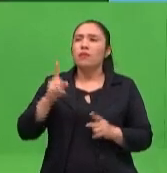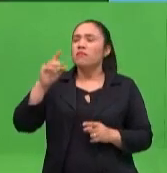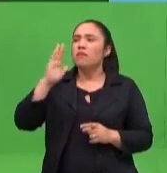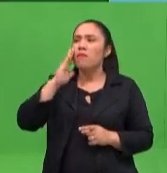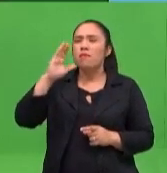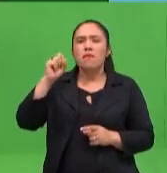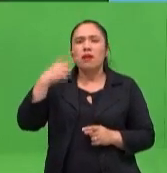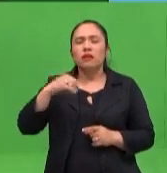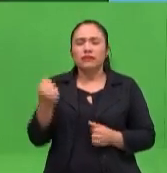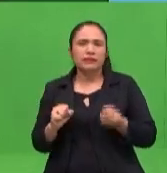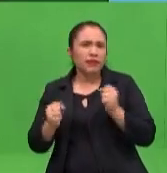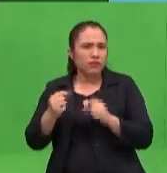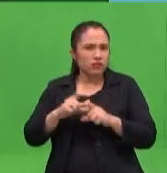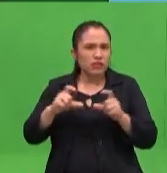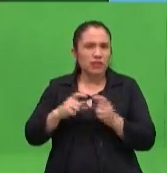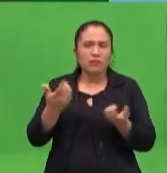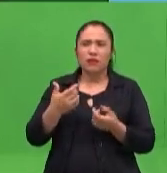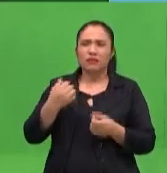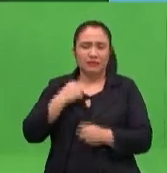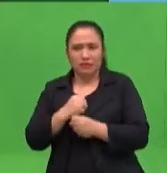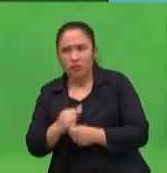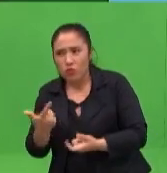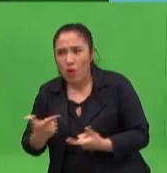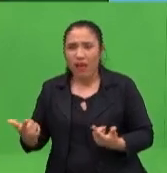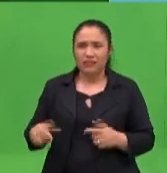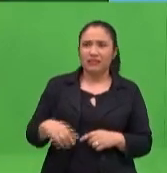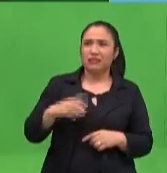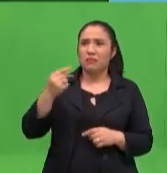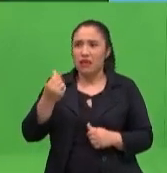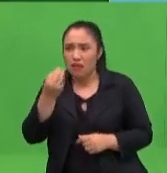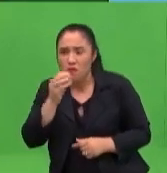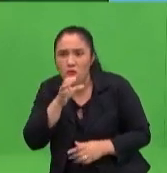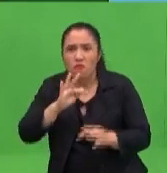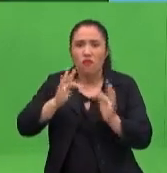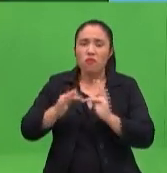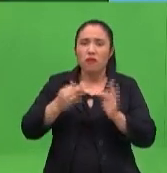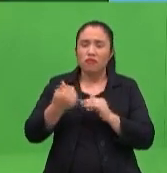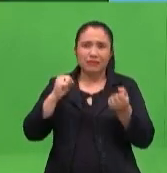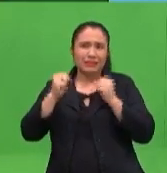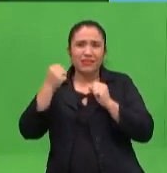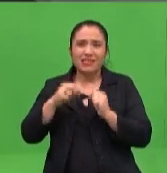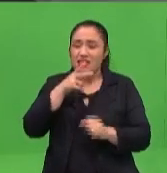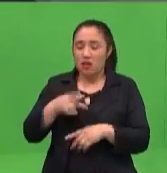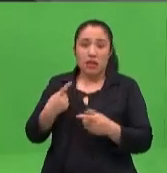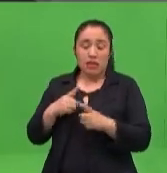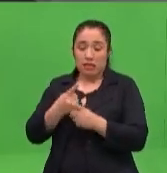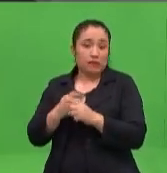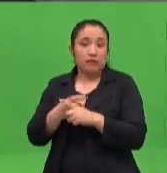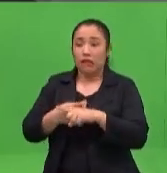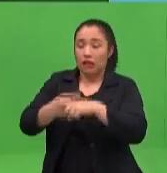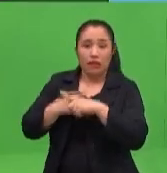estoy explotando, eso le estoy enseñando a mi hijo. O sea, estoy